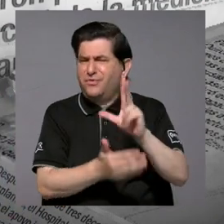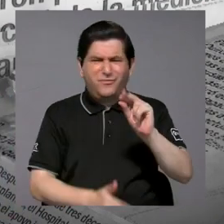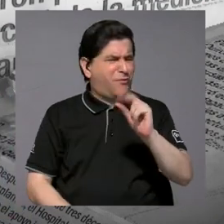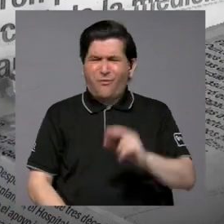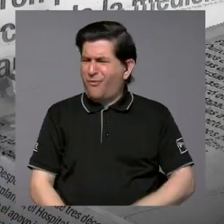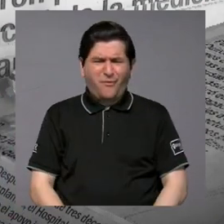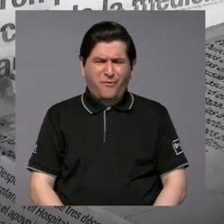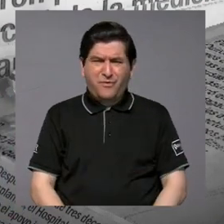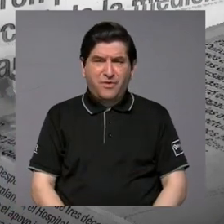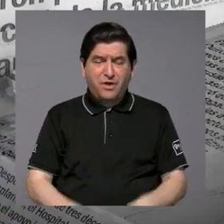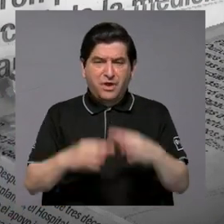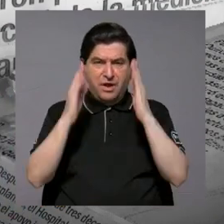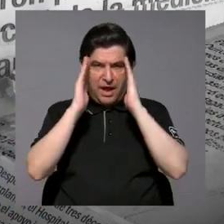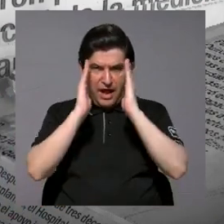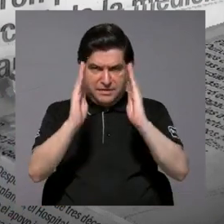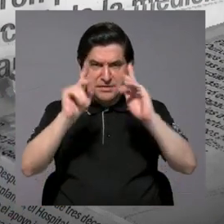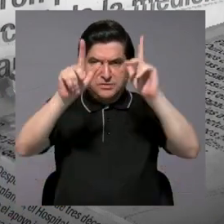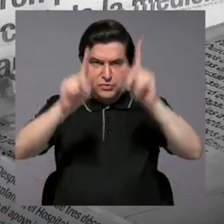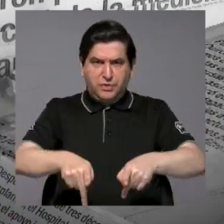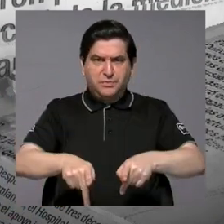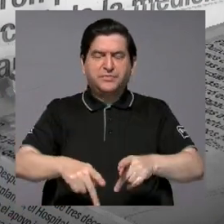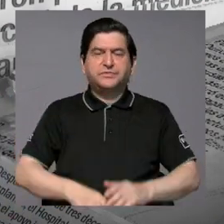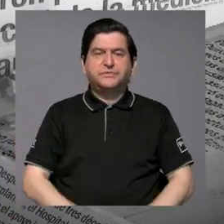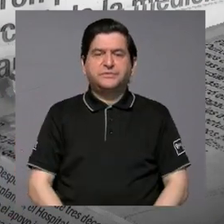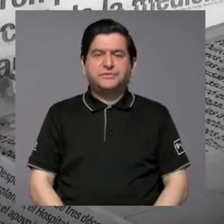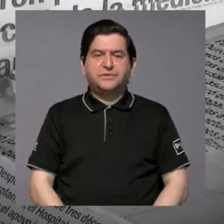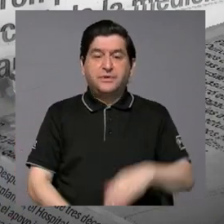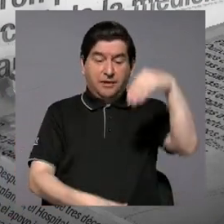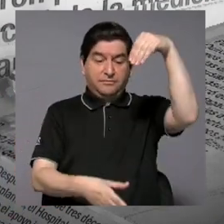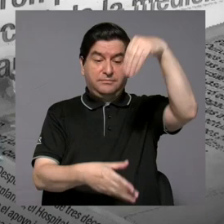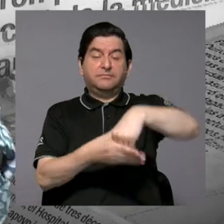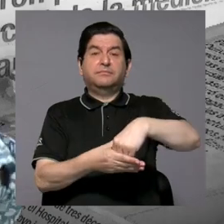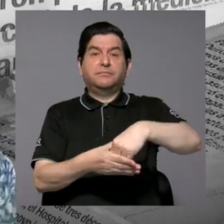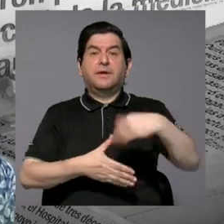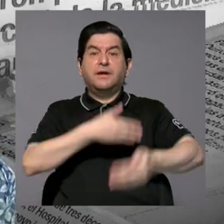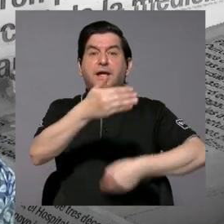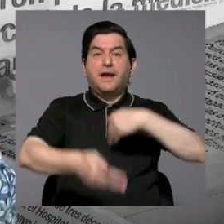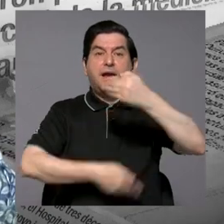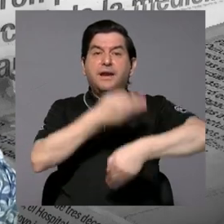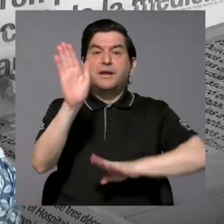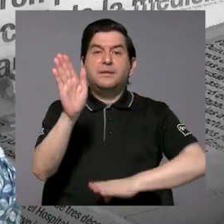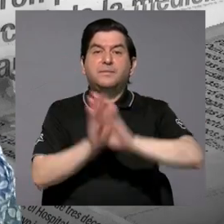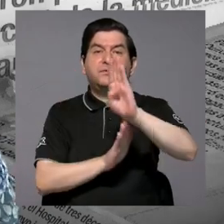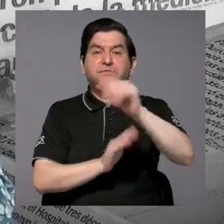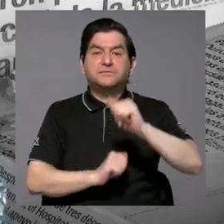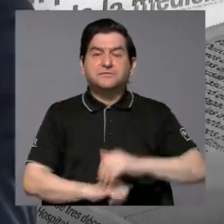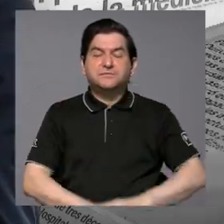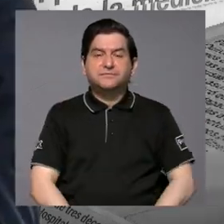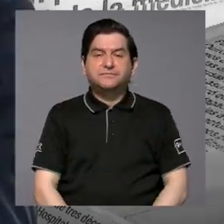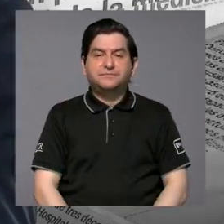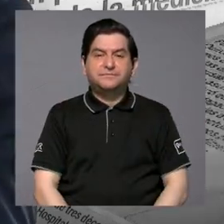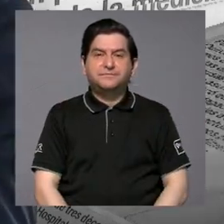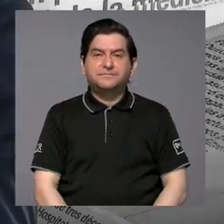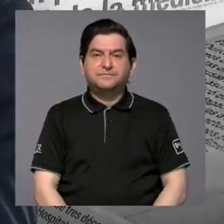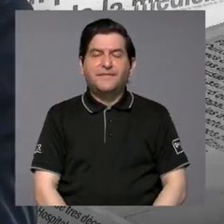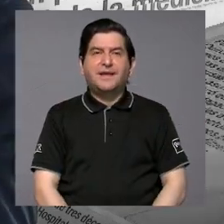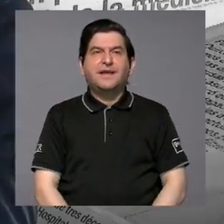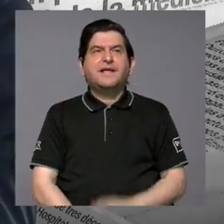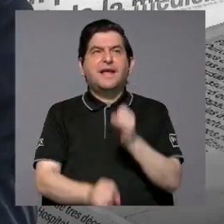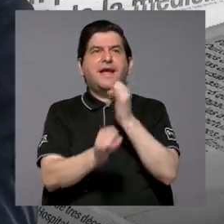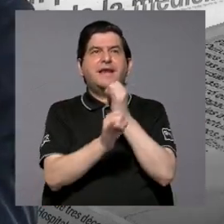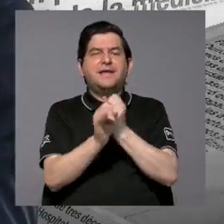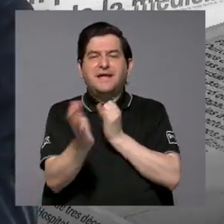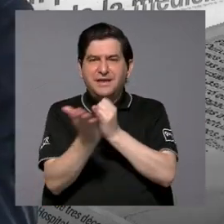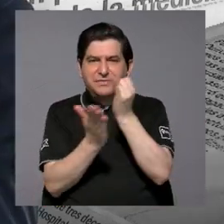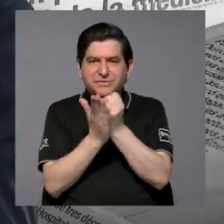sino realmente tomar a la persona de que la involucremos en ese proceso de desarrollo. El Instituto